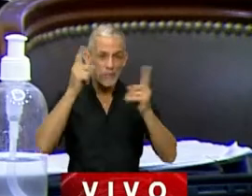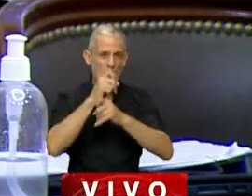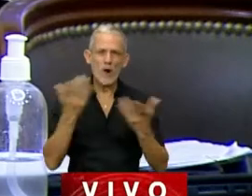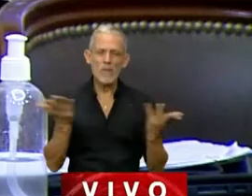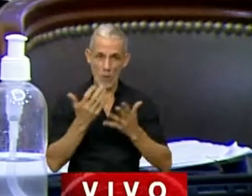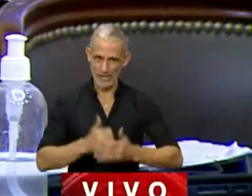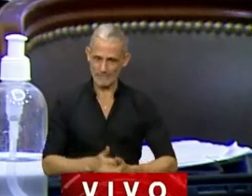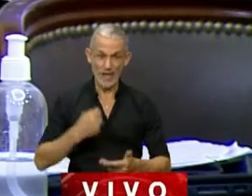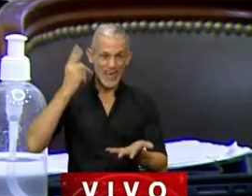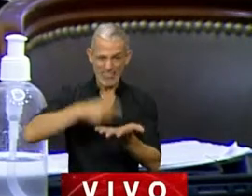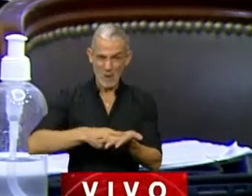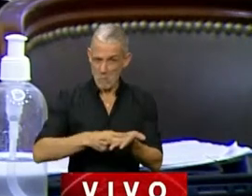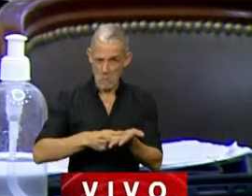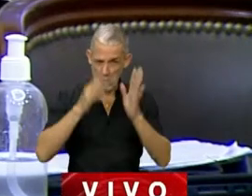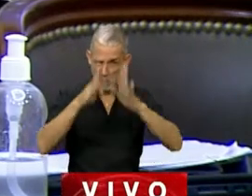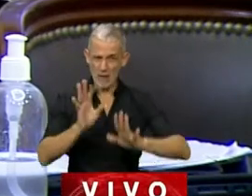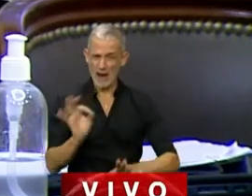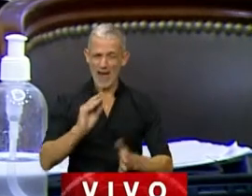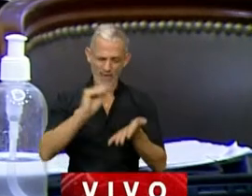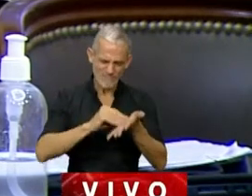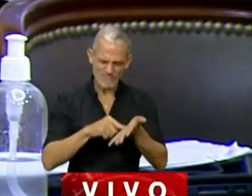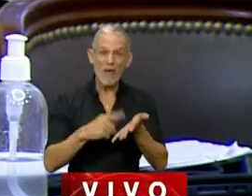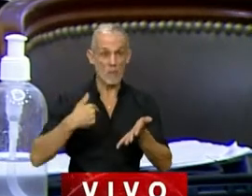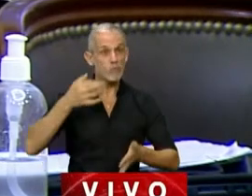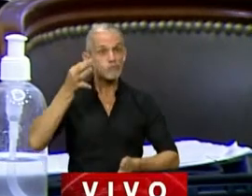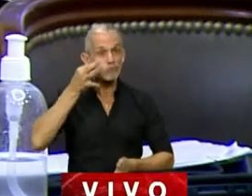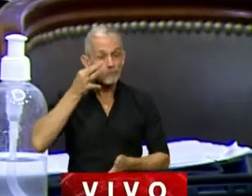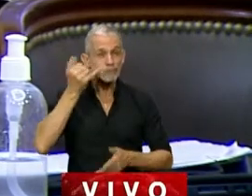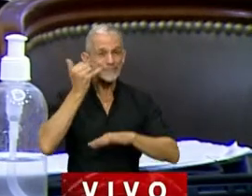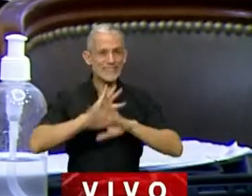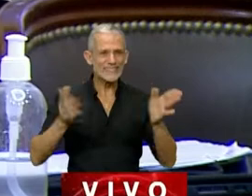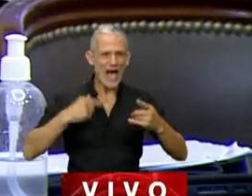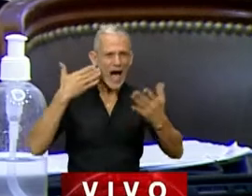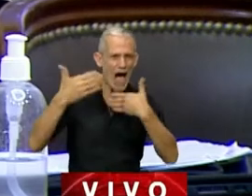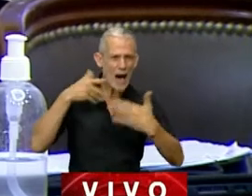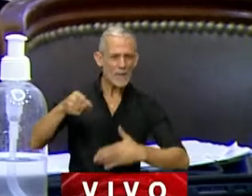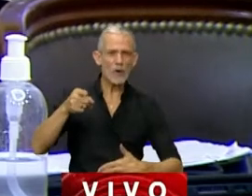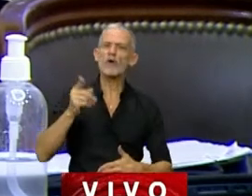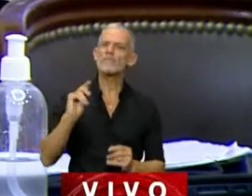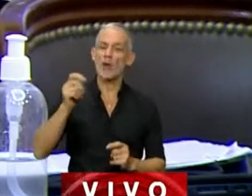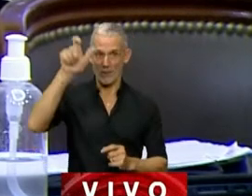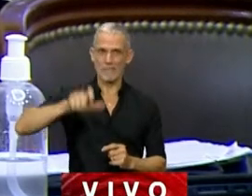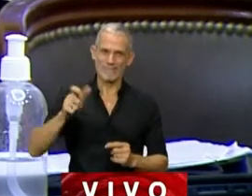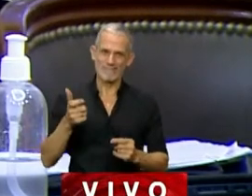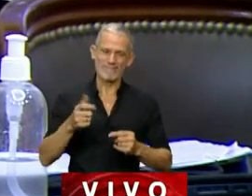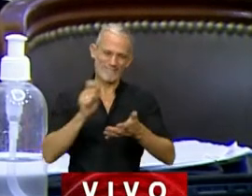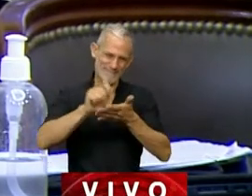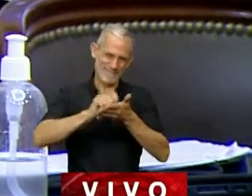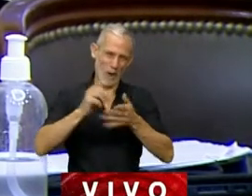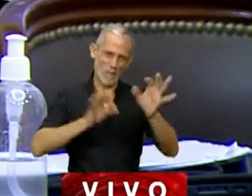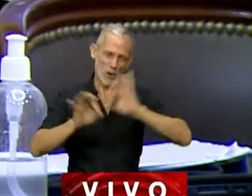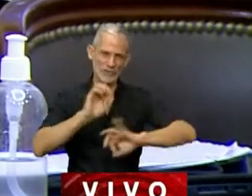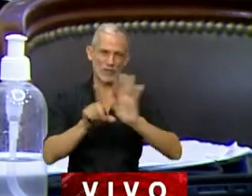que este dictamen no atiende y yo he tenido la posibilidad de hablarlo con el miembro informante y autor de este